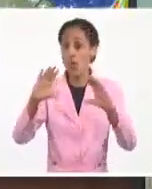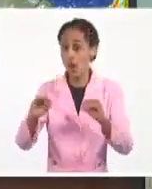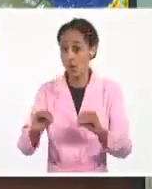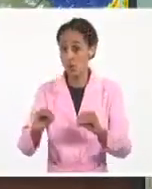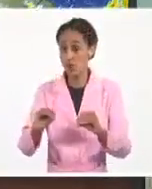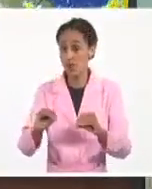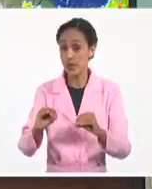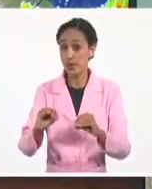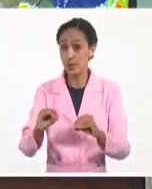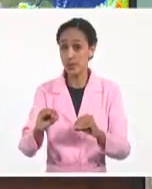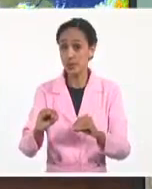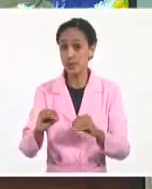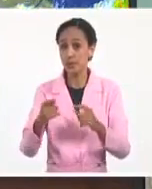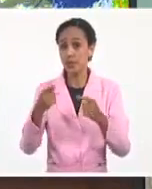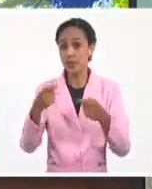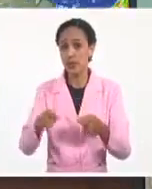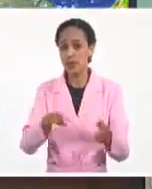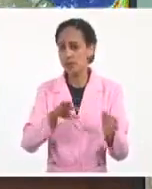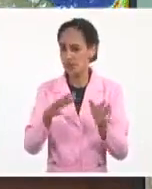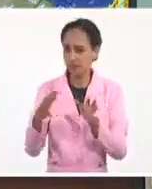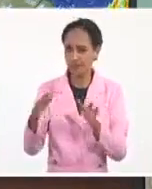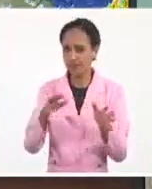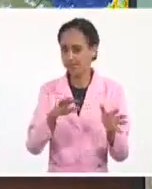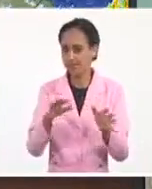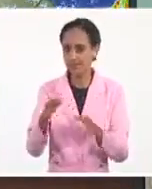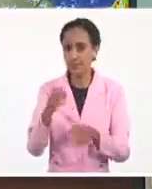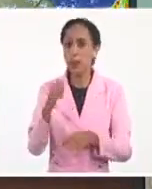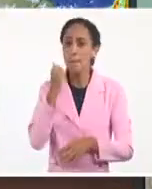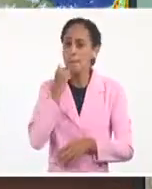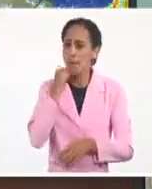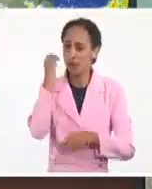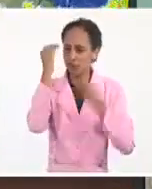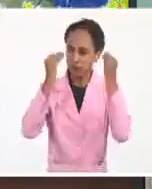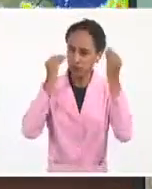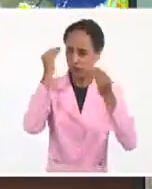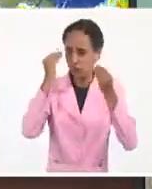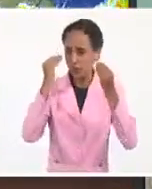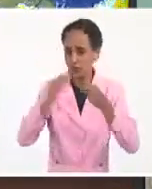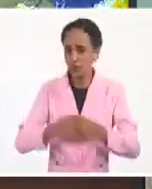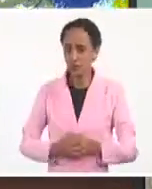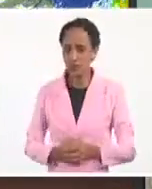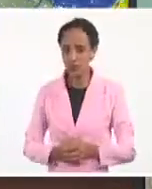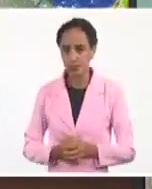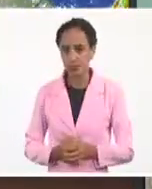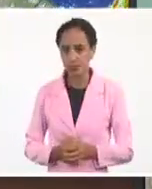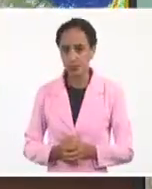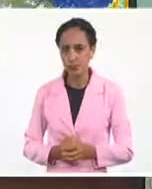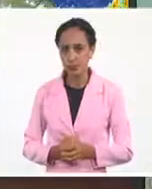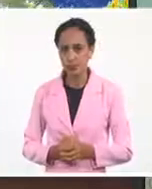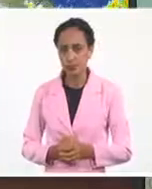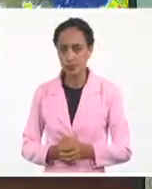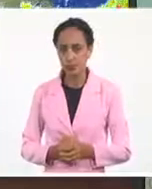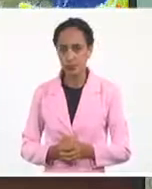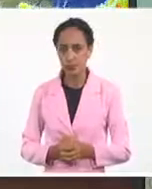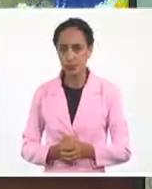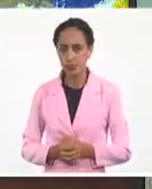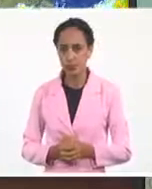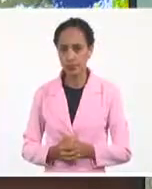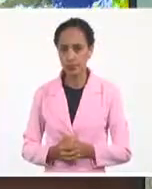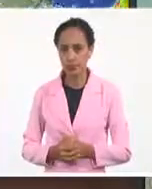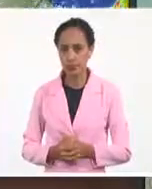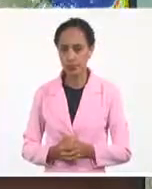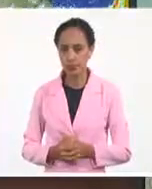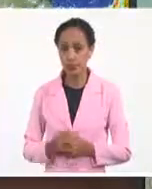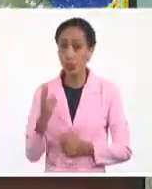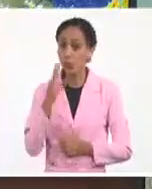nos dan un sentido de un poco más de preocupación. Porque, miren, aunque los vientos siguen siendo